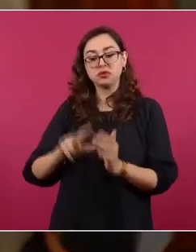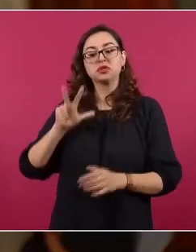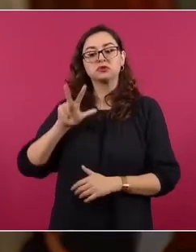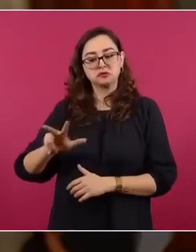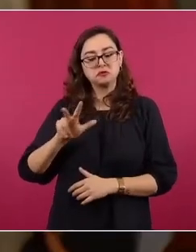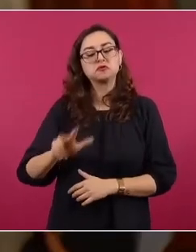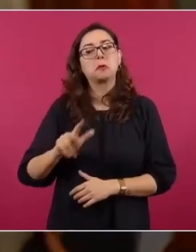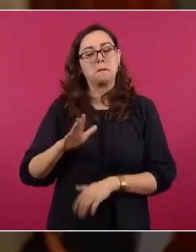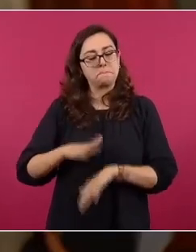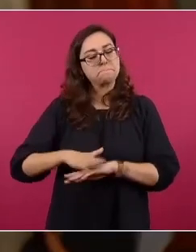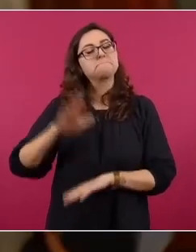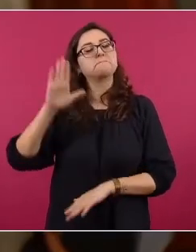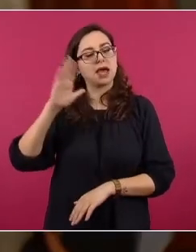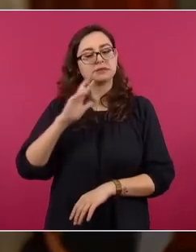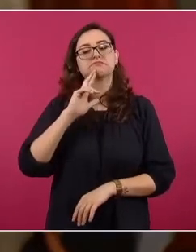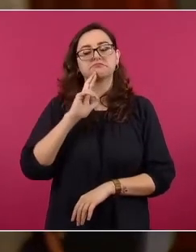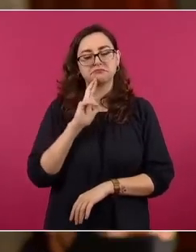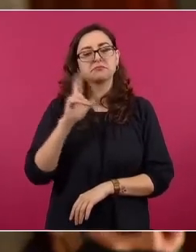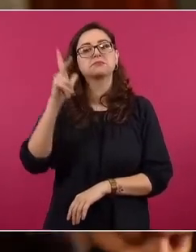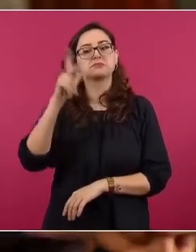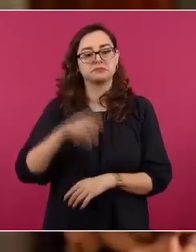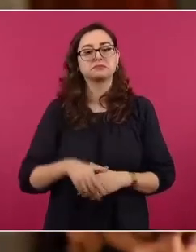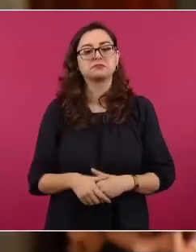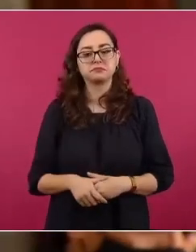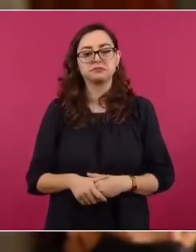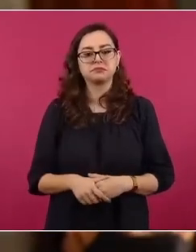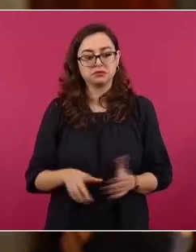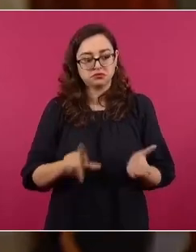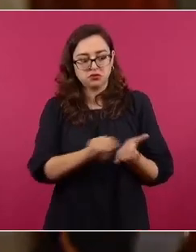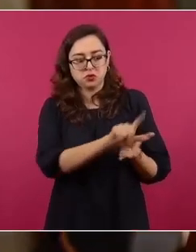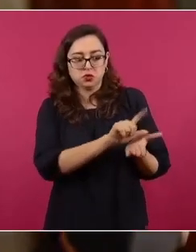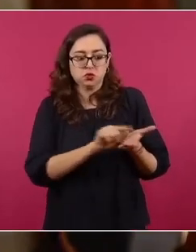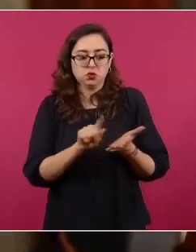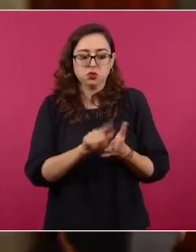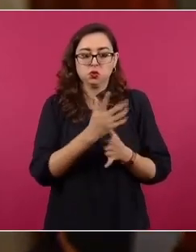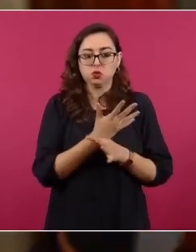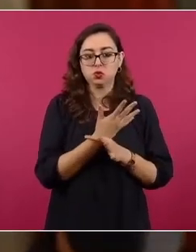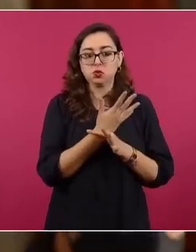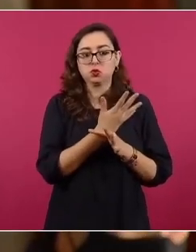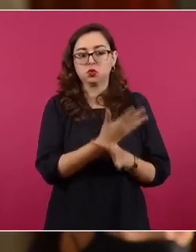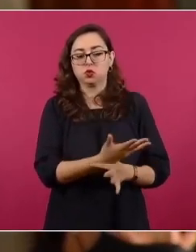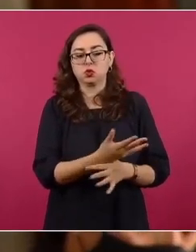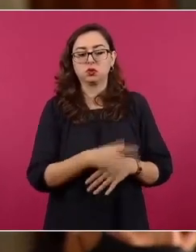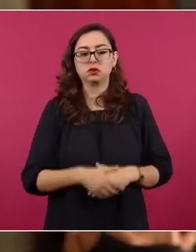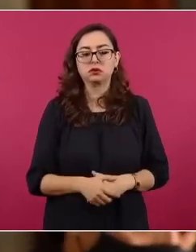Esto lo dicen varios tuiteros como el